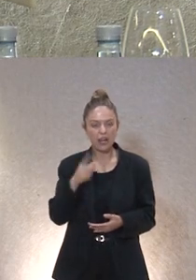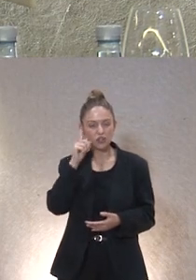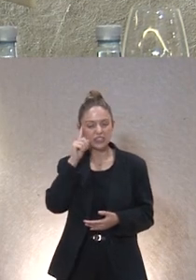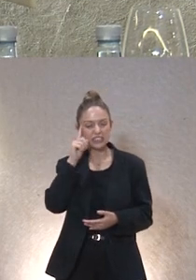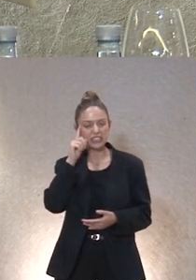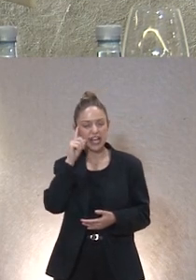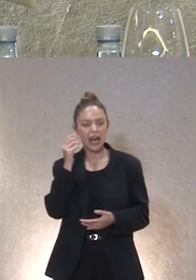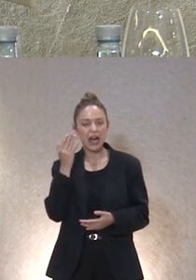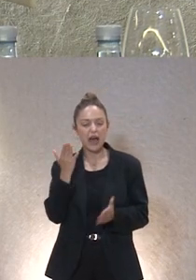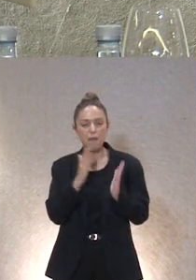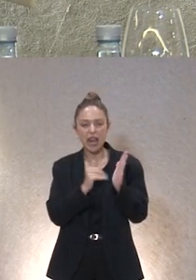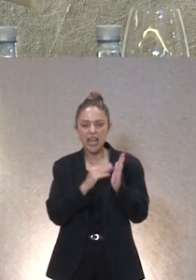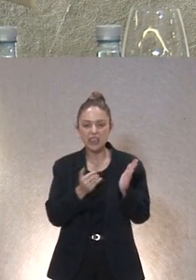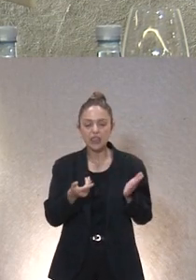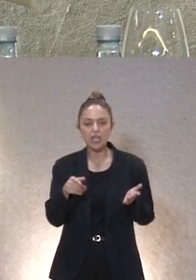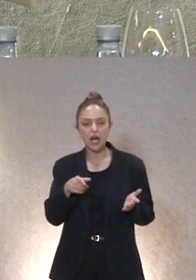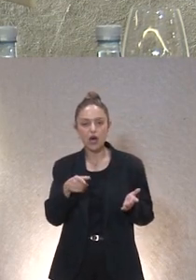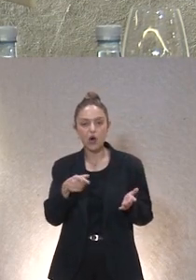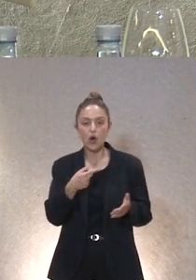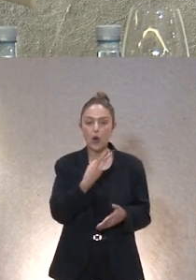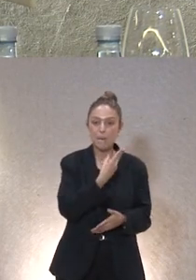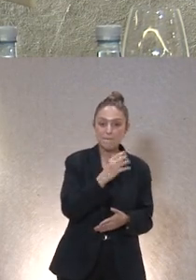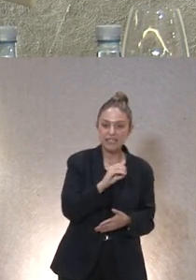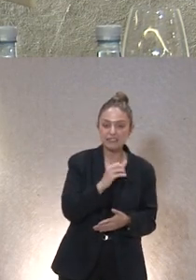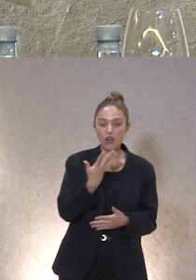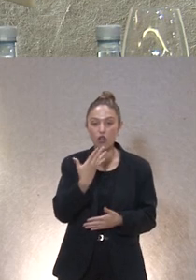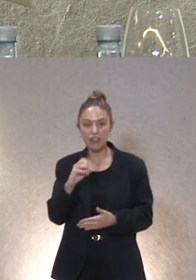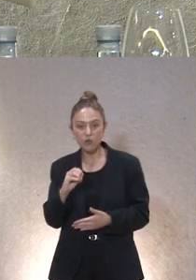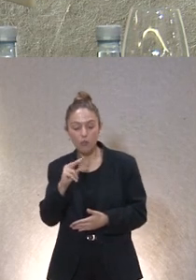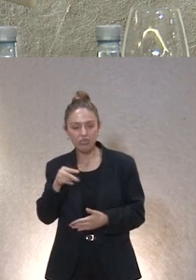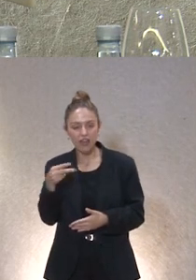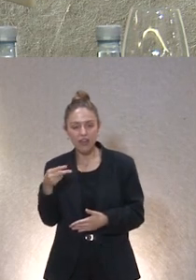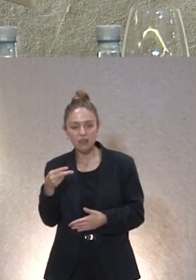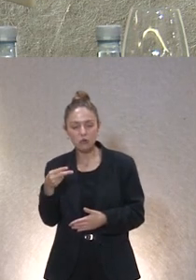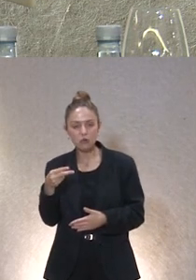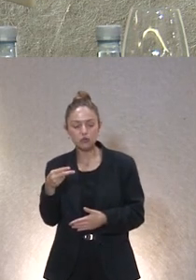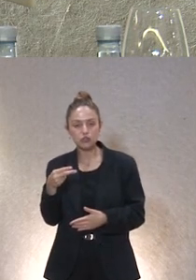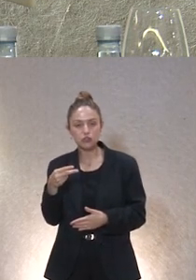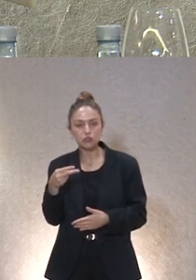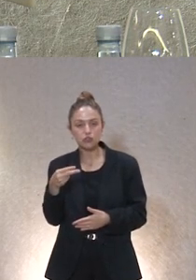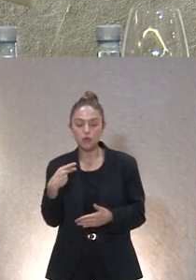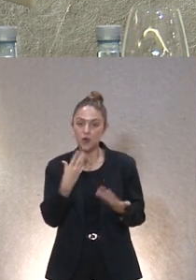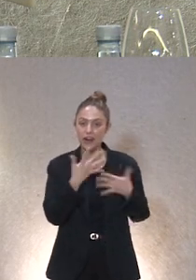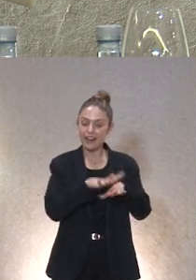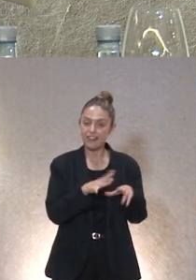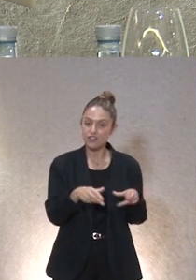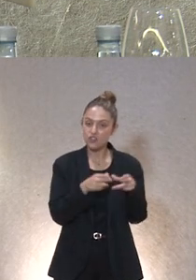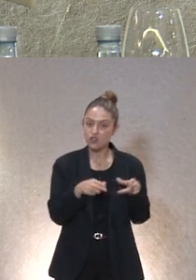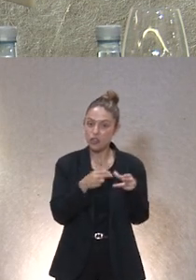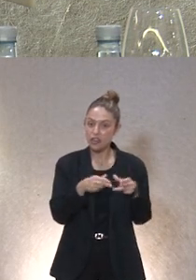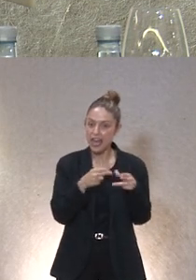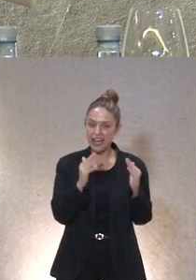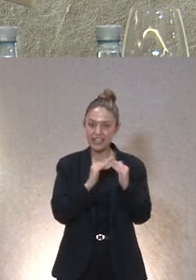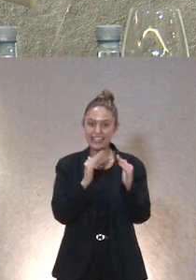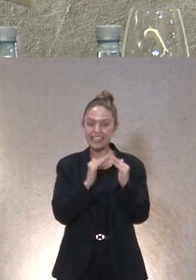algún lugar billetes de 50 euros por 20 euros te llegaban directamente por red social te llegaban en paquete a